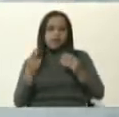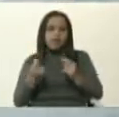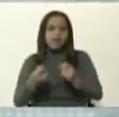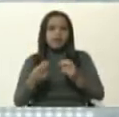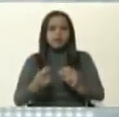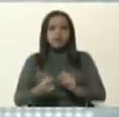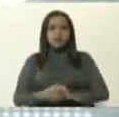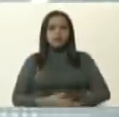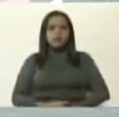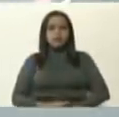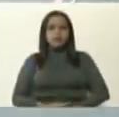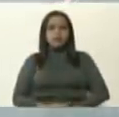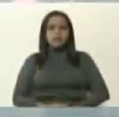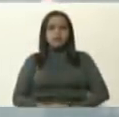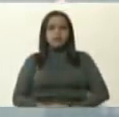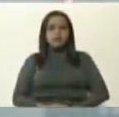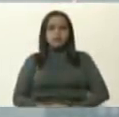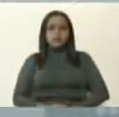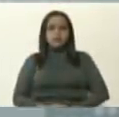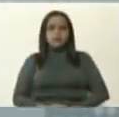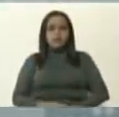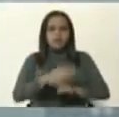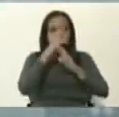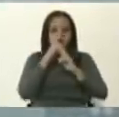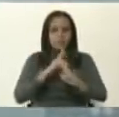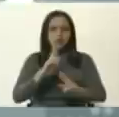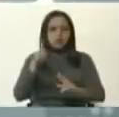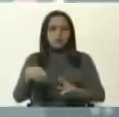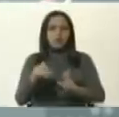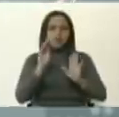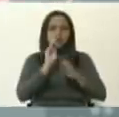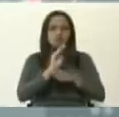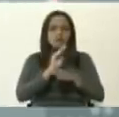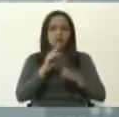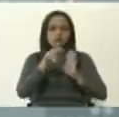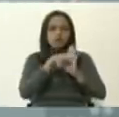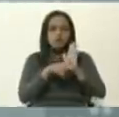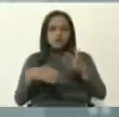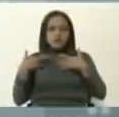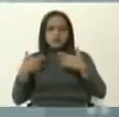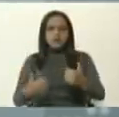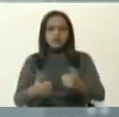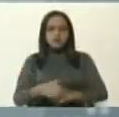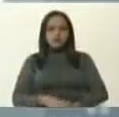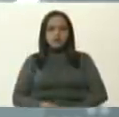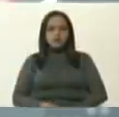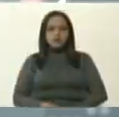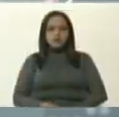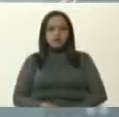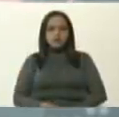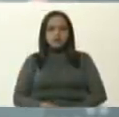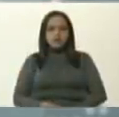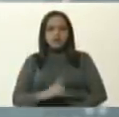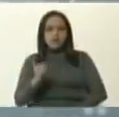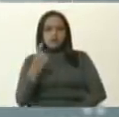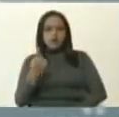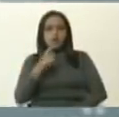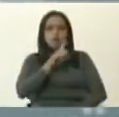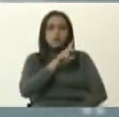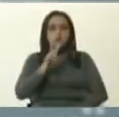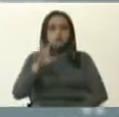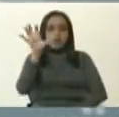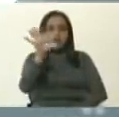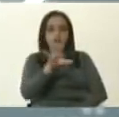el respectivo respeto a los protocolos sanitarios y epidemiólogicos, excepto en dos estados